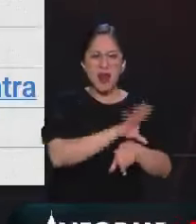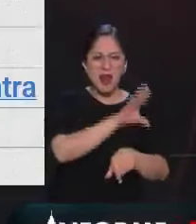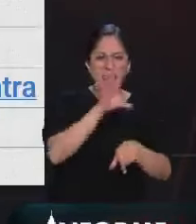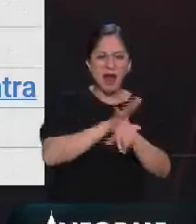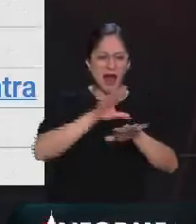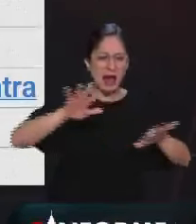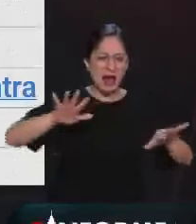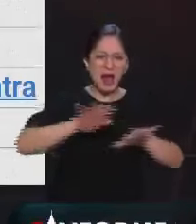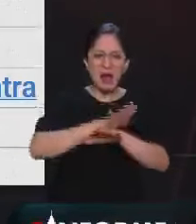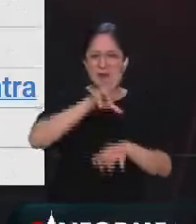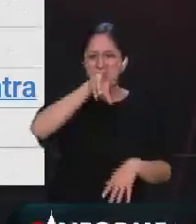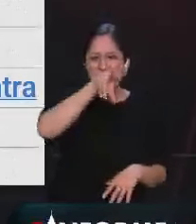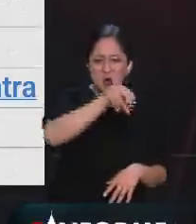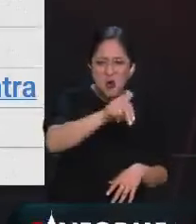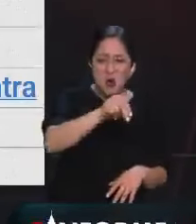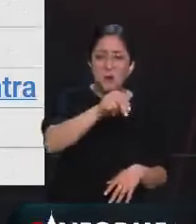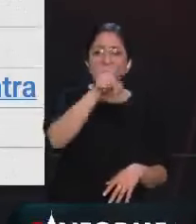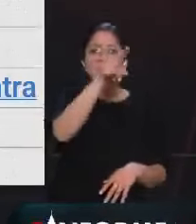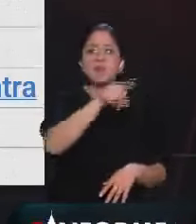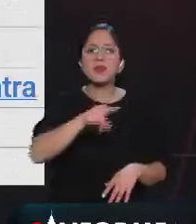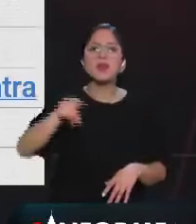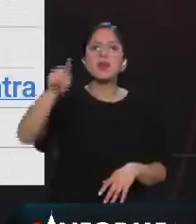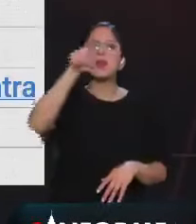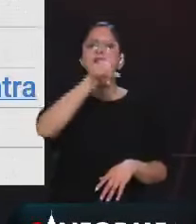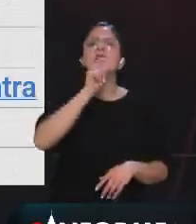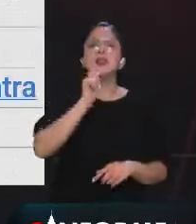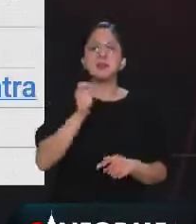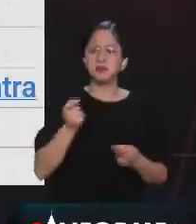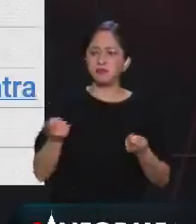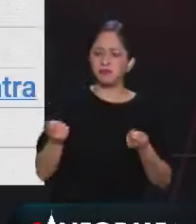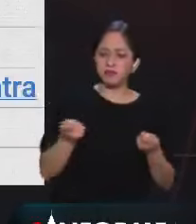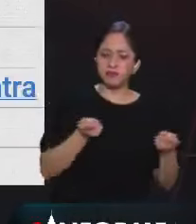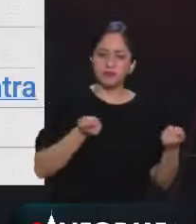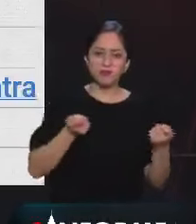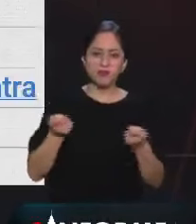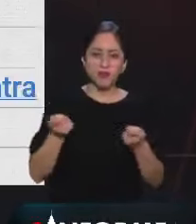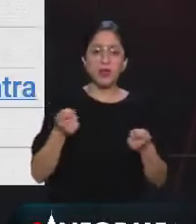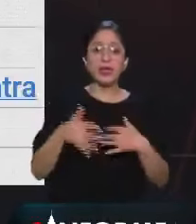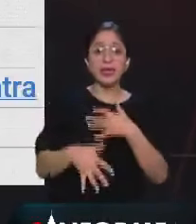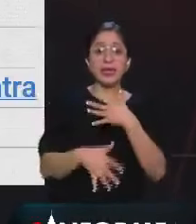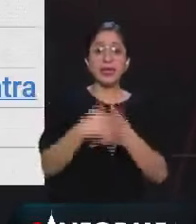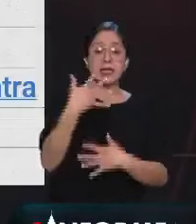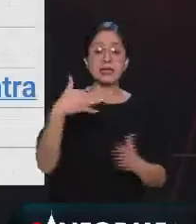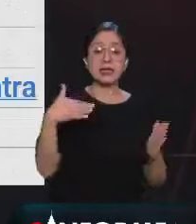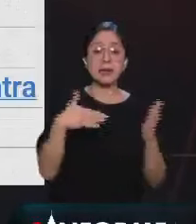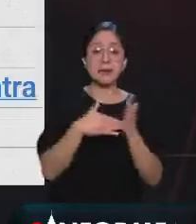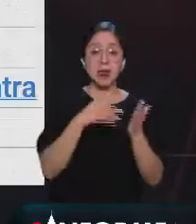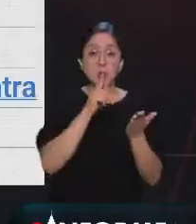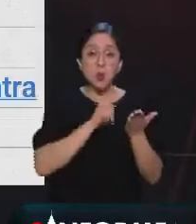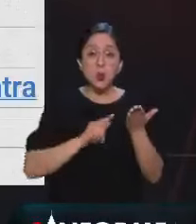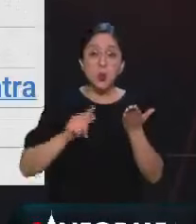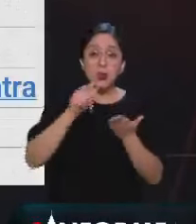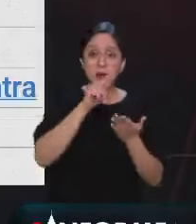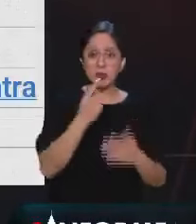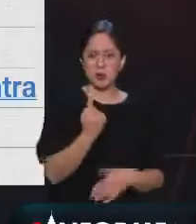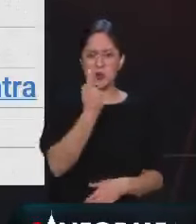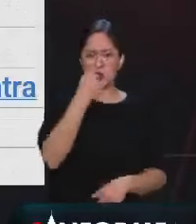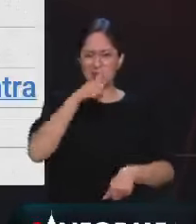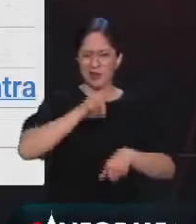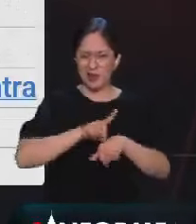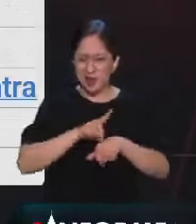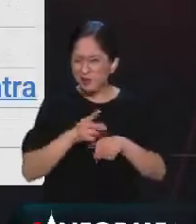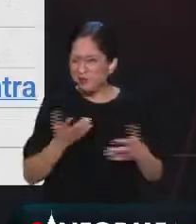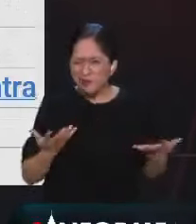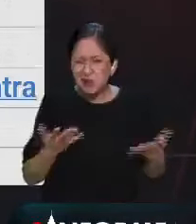requerió un gran esfuerzo, una gran coordinación, porque estamos hablando más de 15 mil tweets en un día, cuando generalmente lo que hablamos aquí son